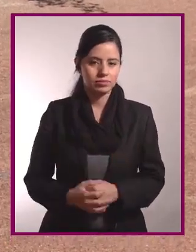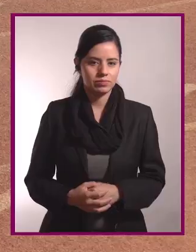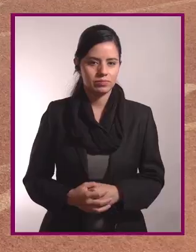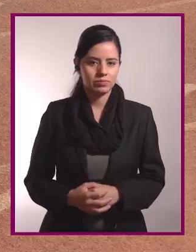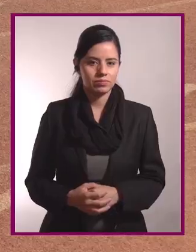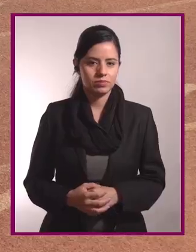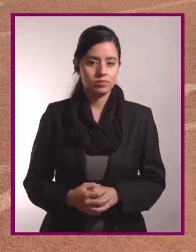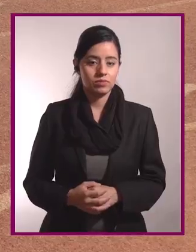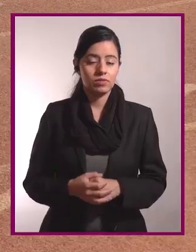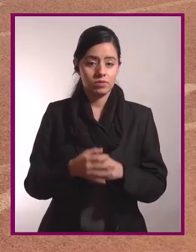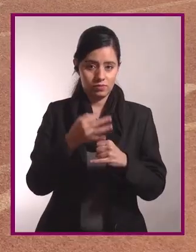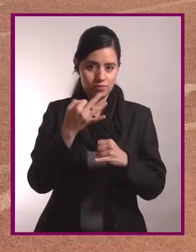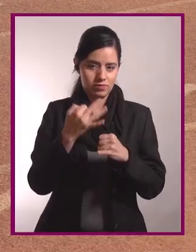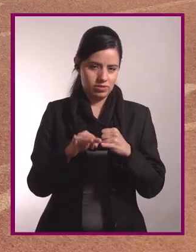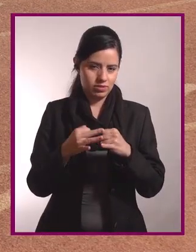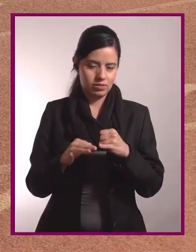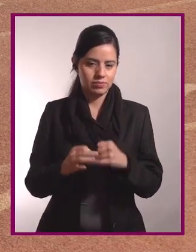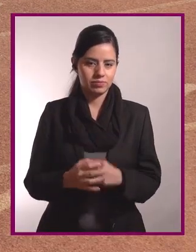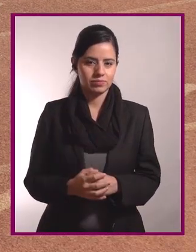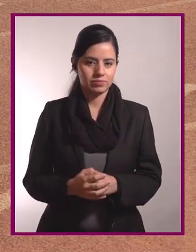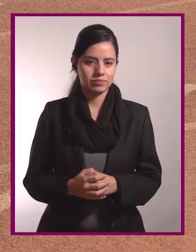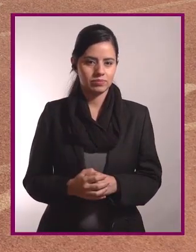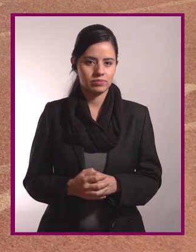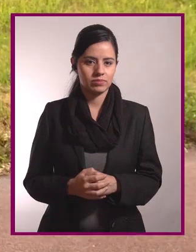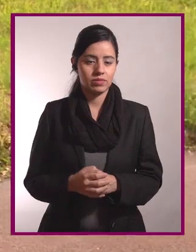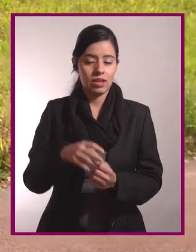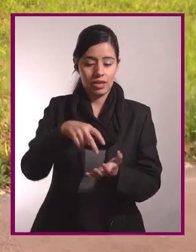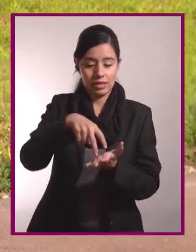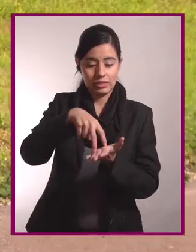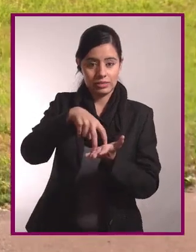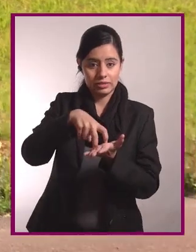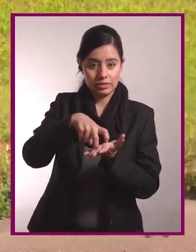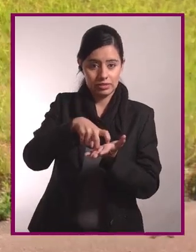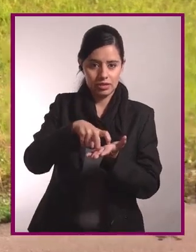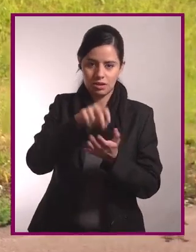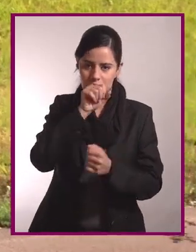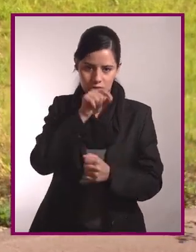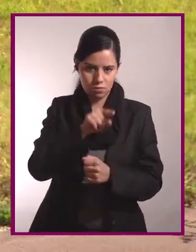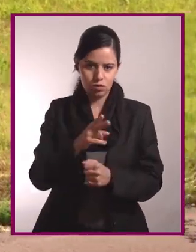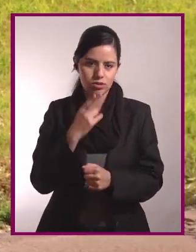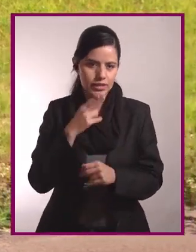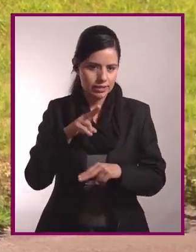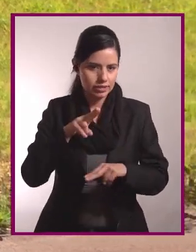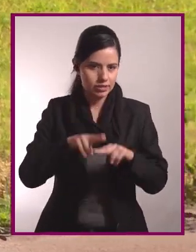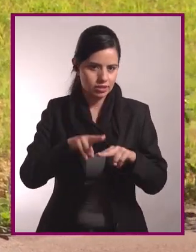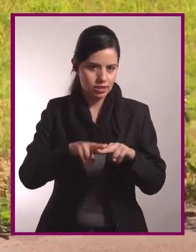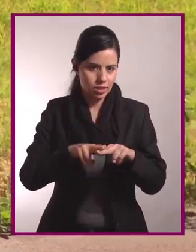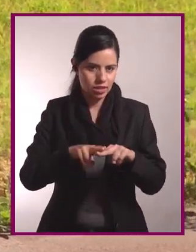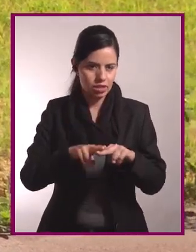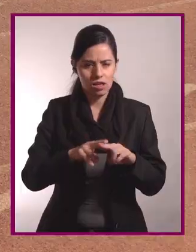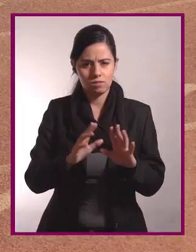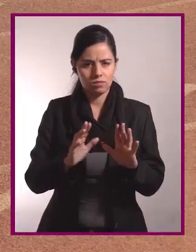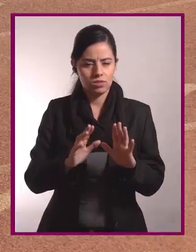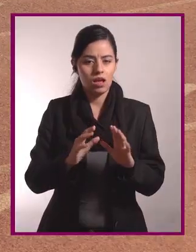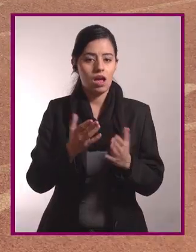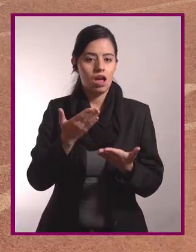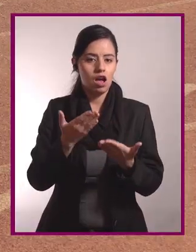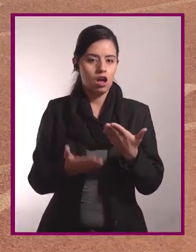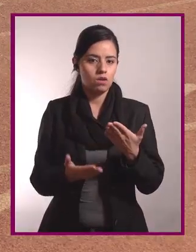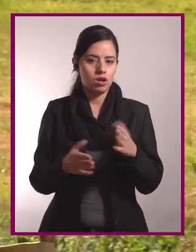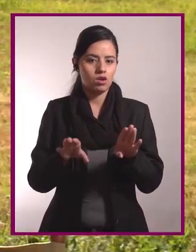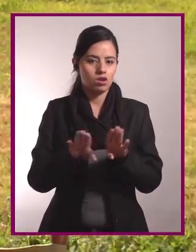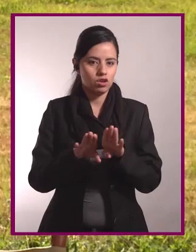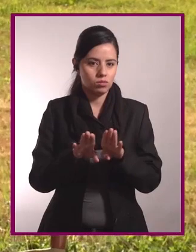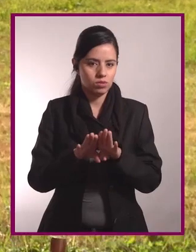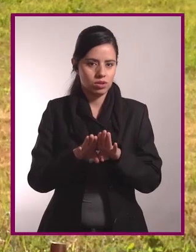relajemos y volvemos a activarnos. Y por último, haremos una sentadilla, ocupando igual la